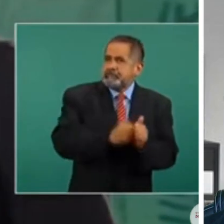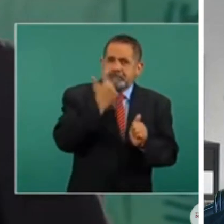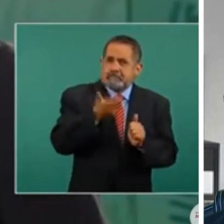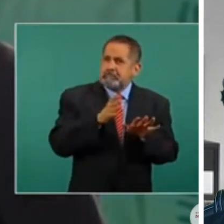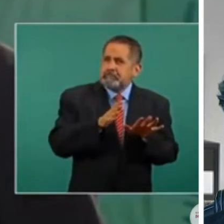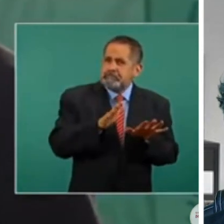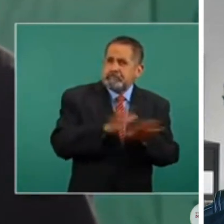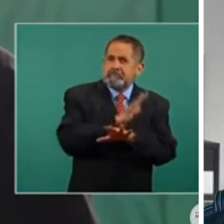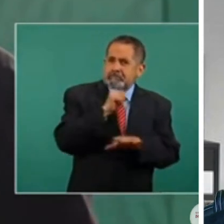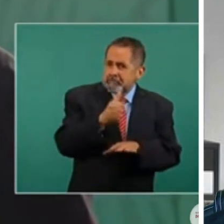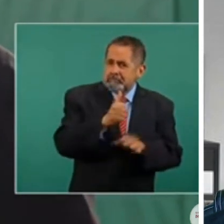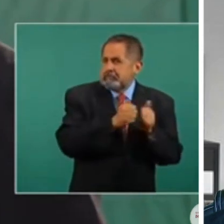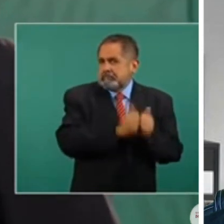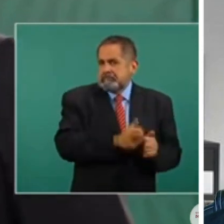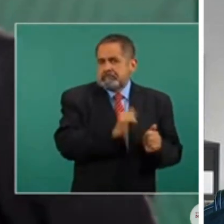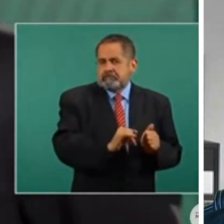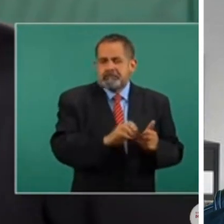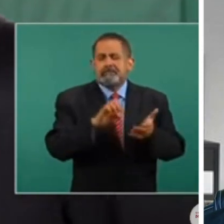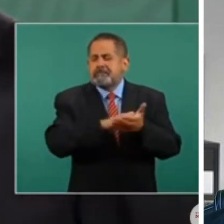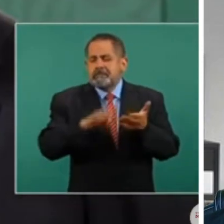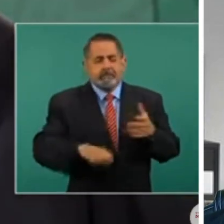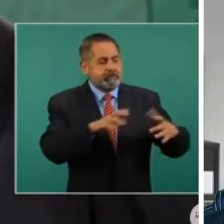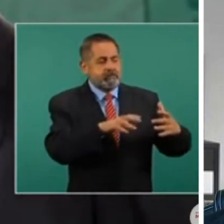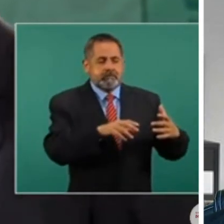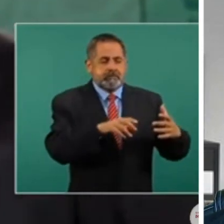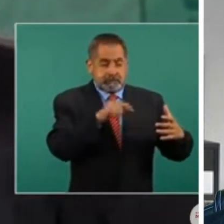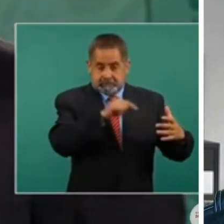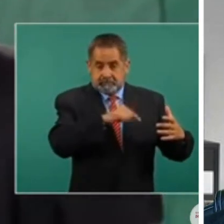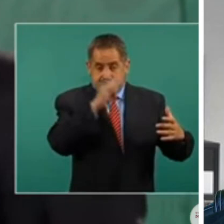Por ejemplo, el que el pueblo es flojo.